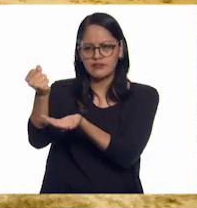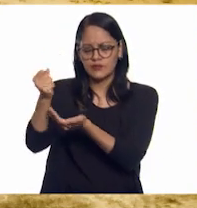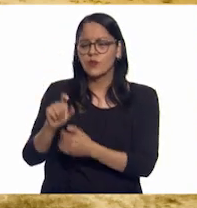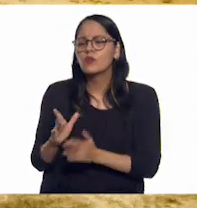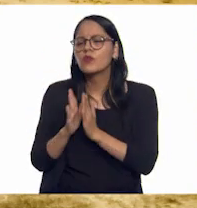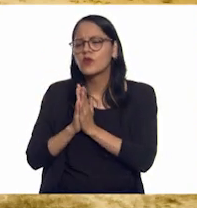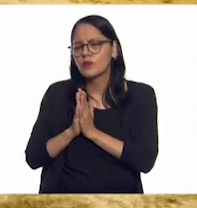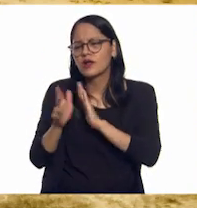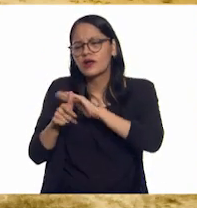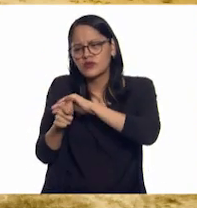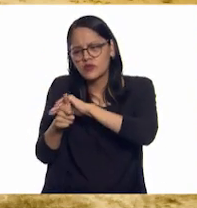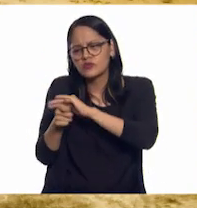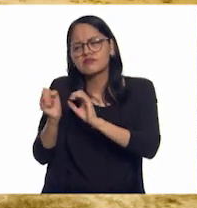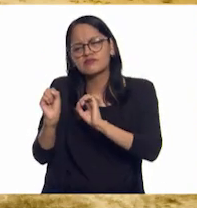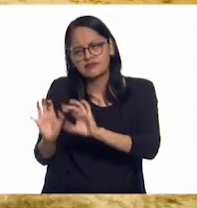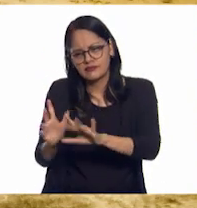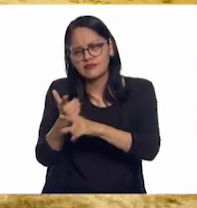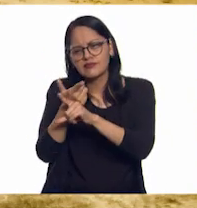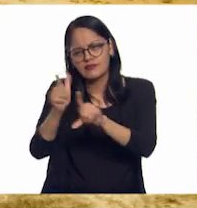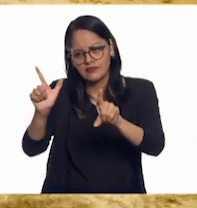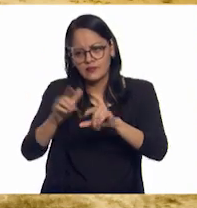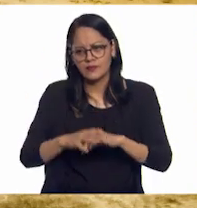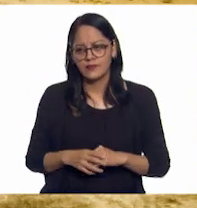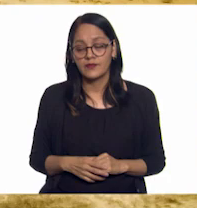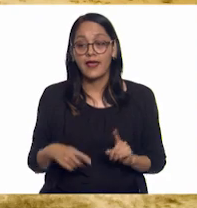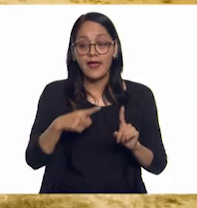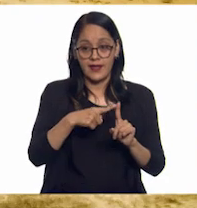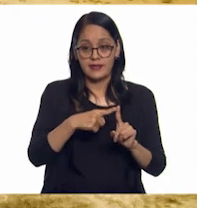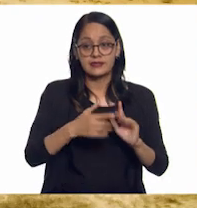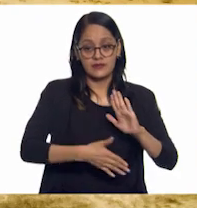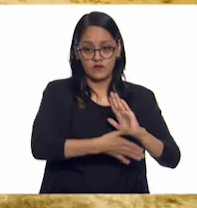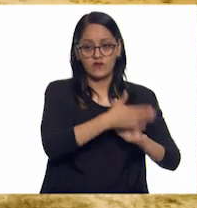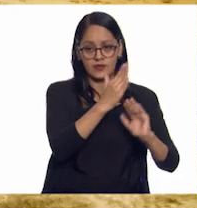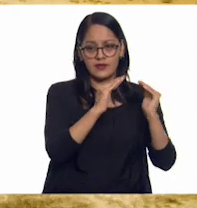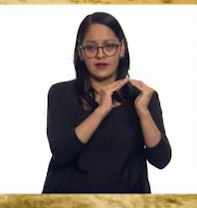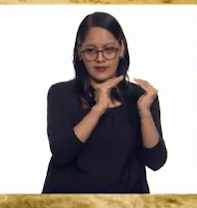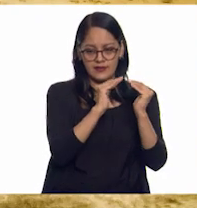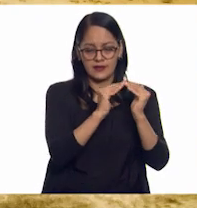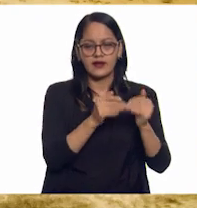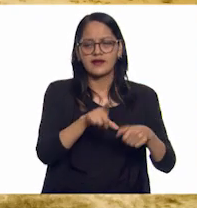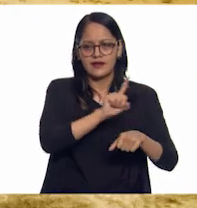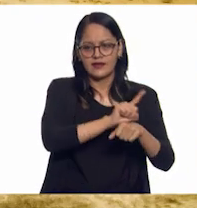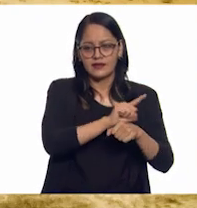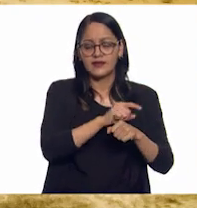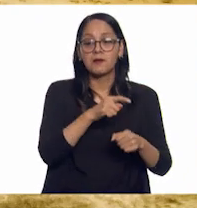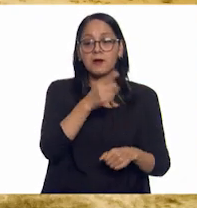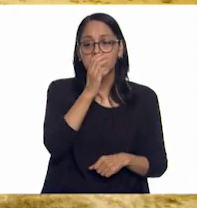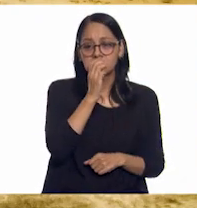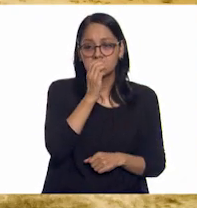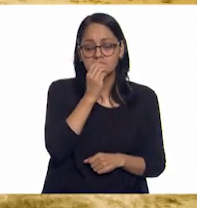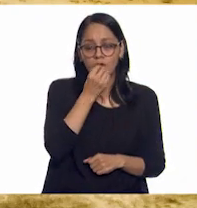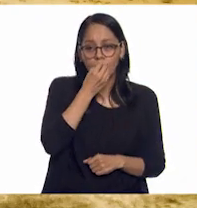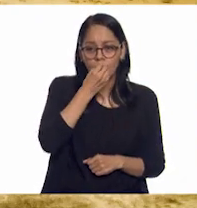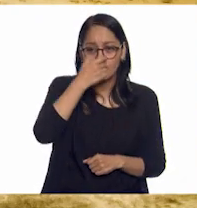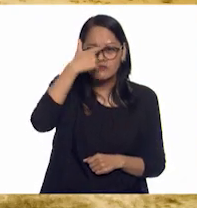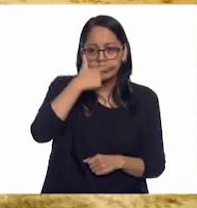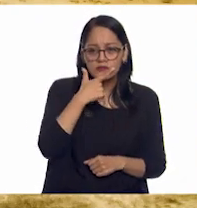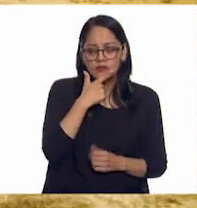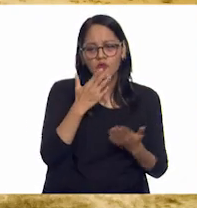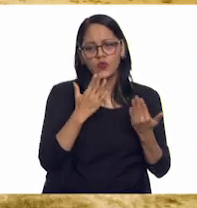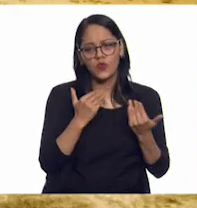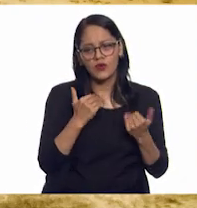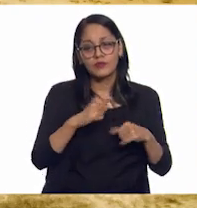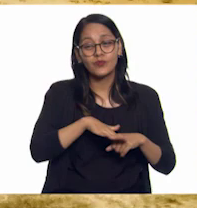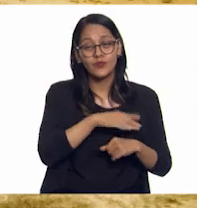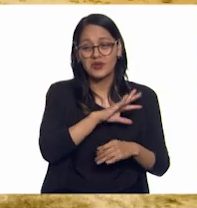liberen a la tortuga! Urakimataro regresó a casa. Ese día se quedó sin cena porque había dado